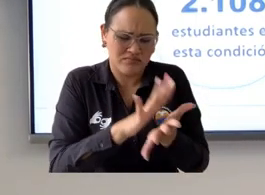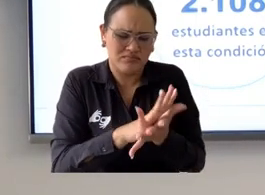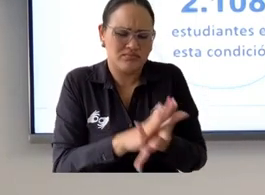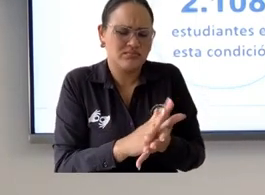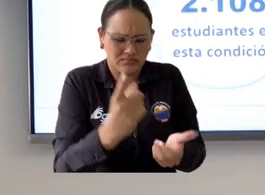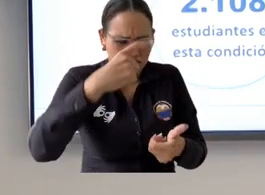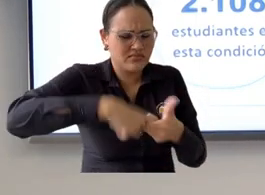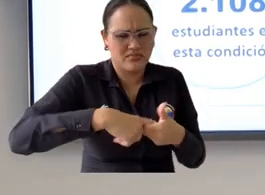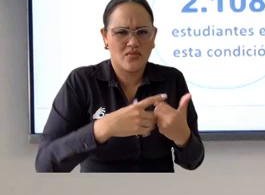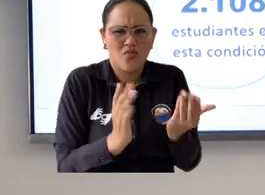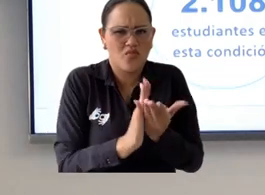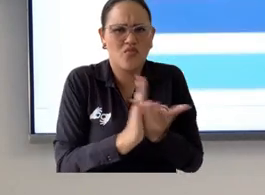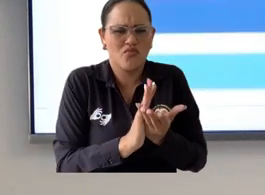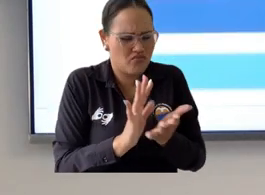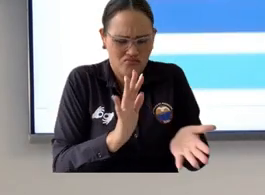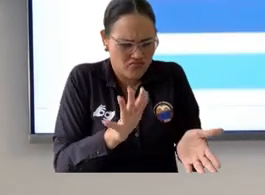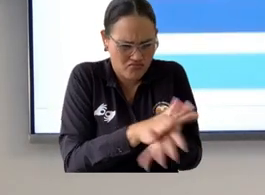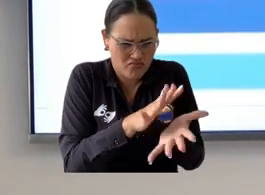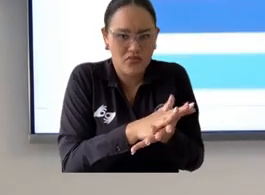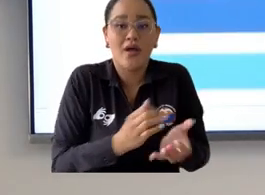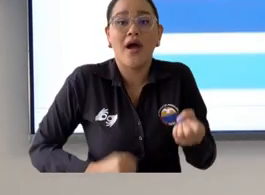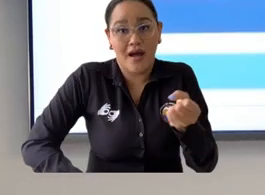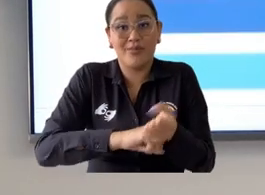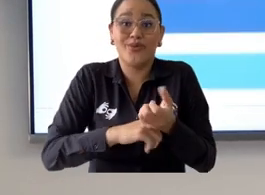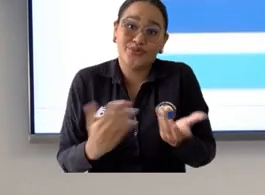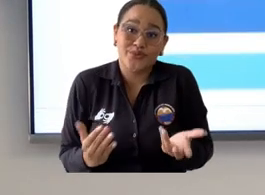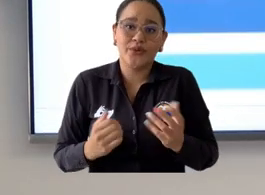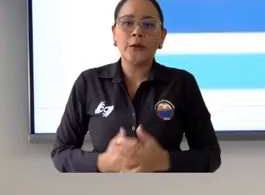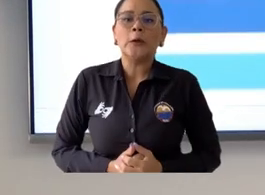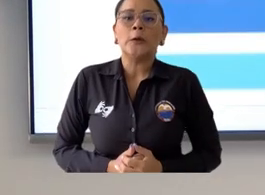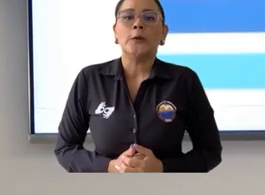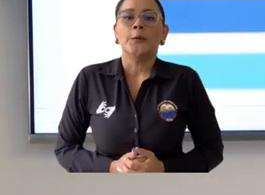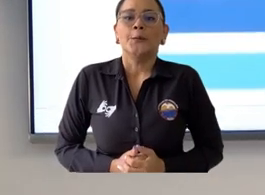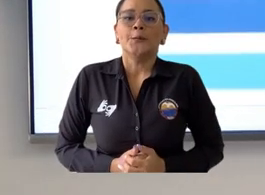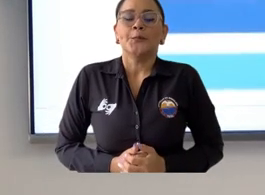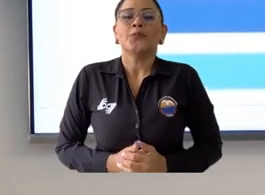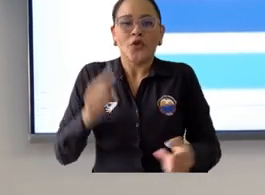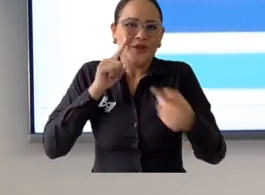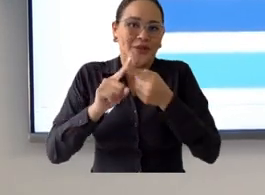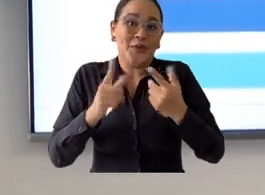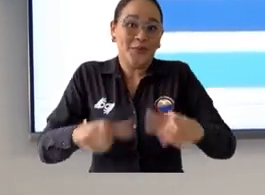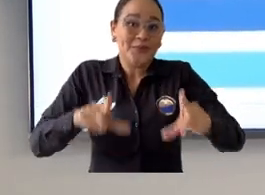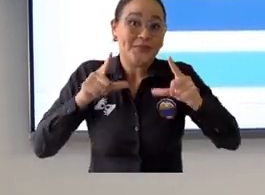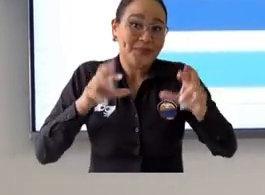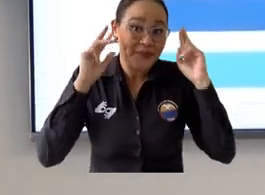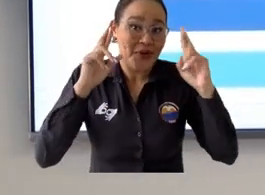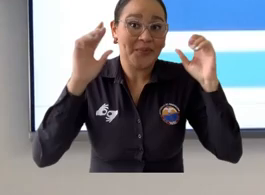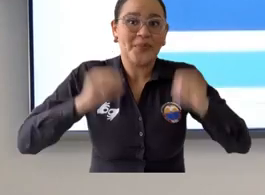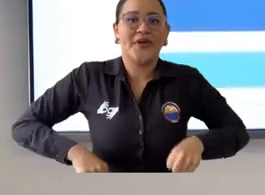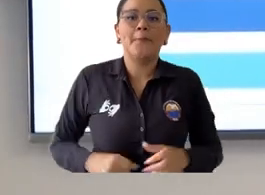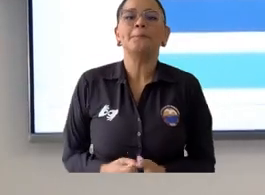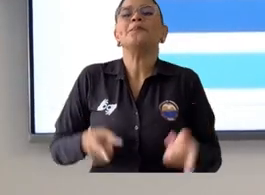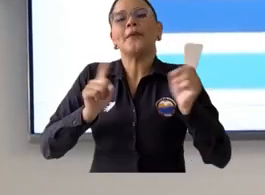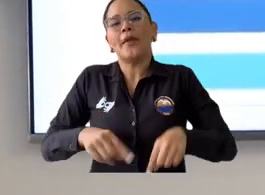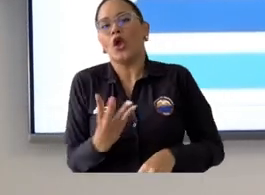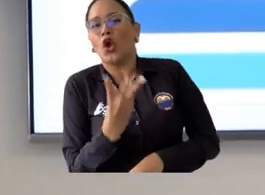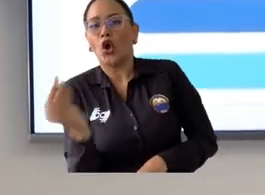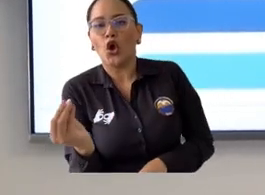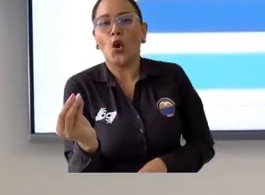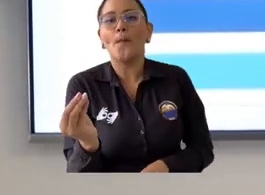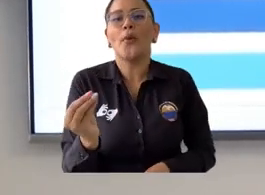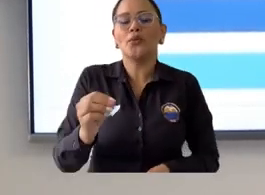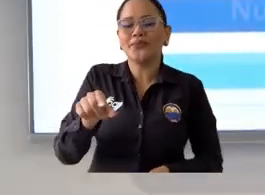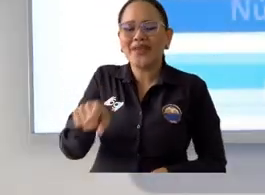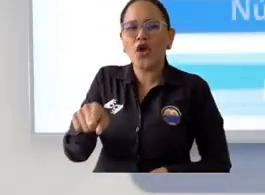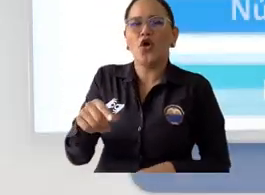renuncia a su sueño de ser profesional y el segundo grupo es un grupo un poco menor en el cual decía hay un grupo de jóvenes la gran